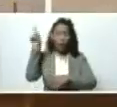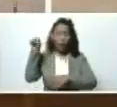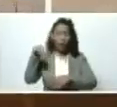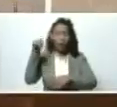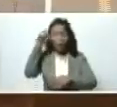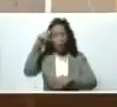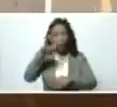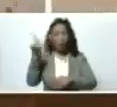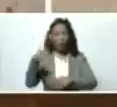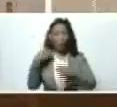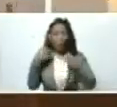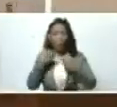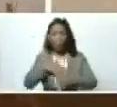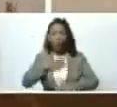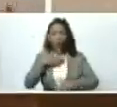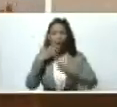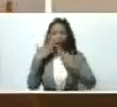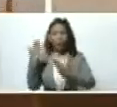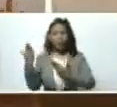emergencia para poder así